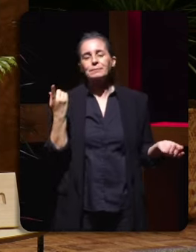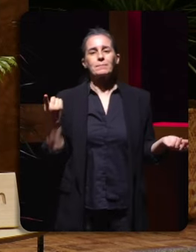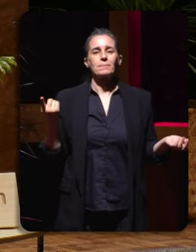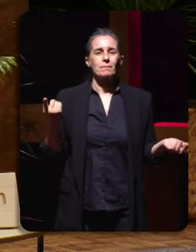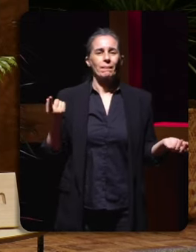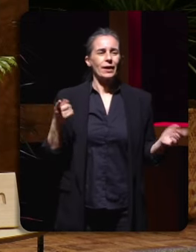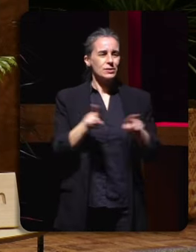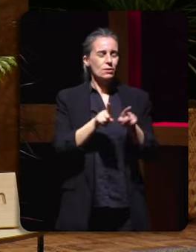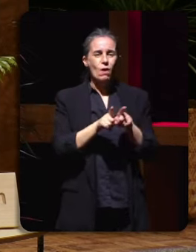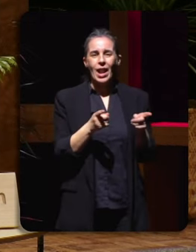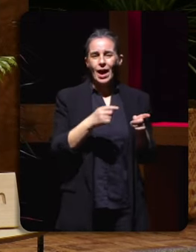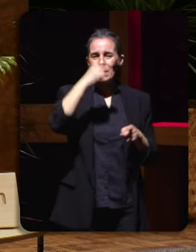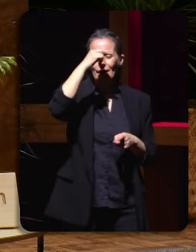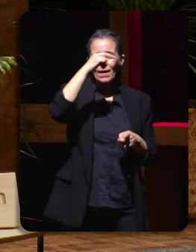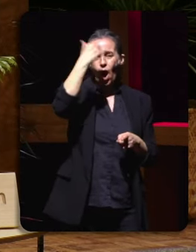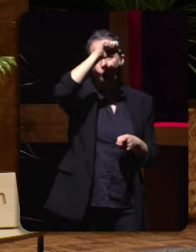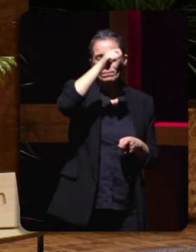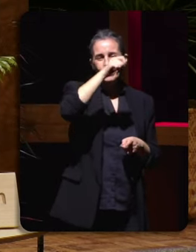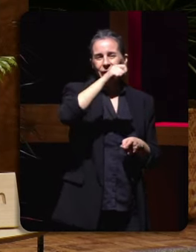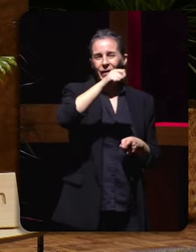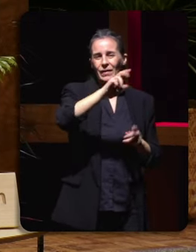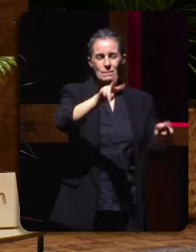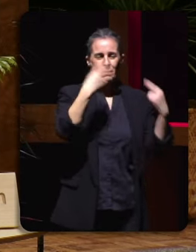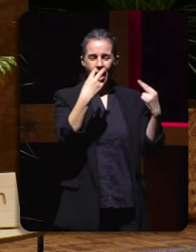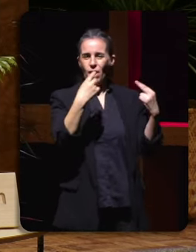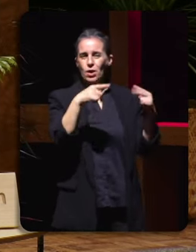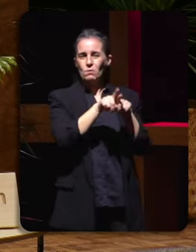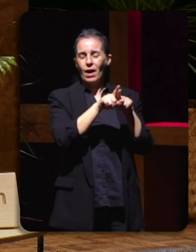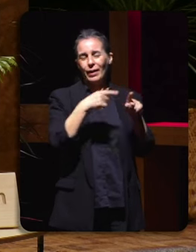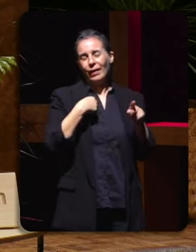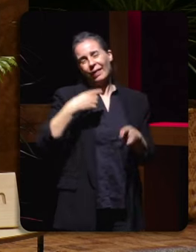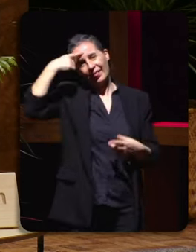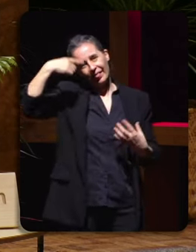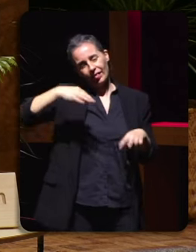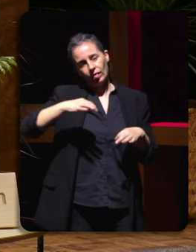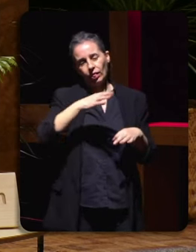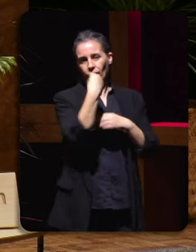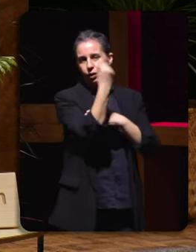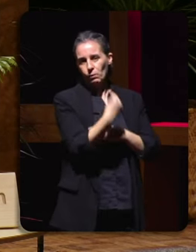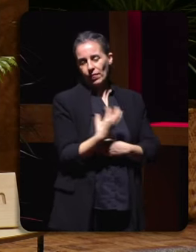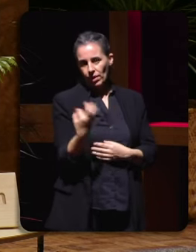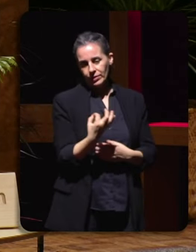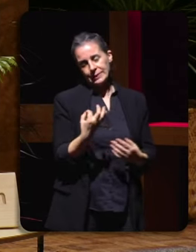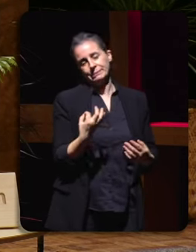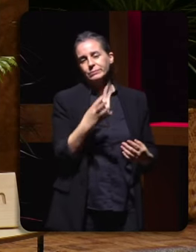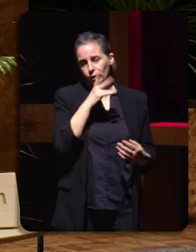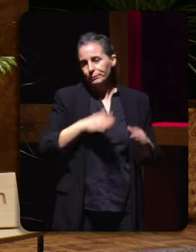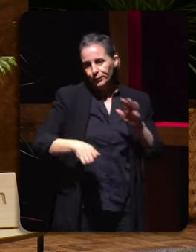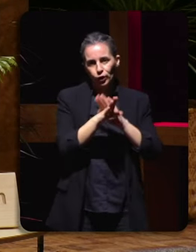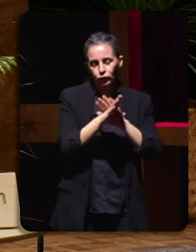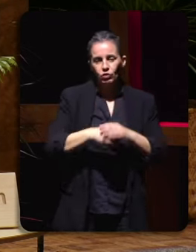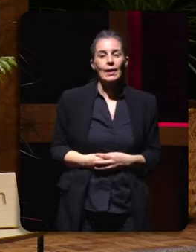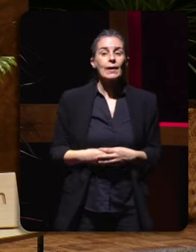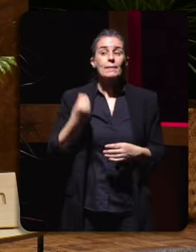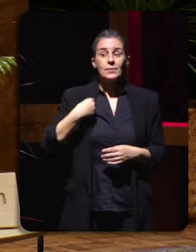condescendencia dos homens respecto as mulleres sigue hoxe en día absolutamente vixente cando empecé e ainda non había